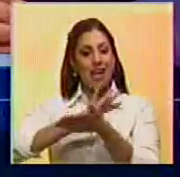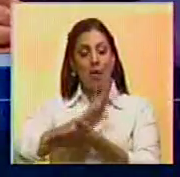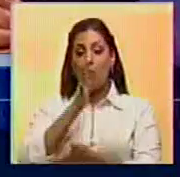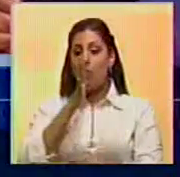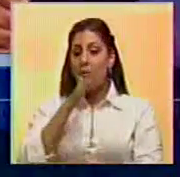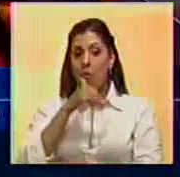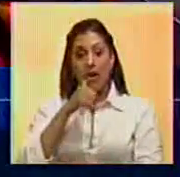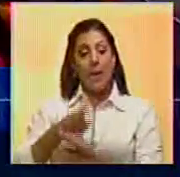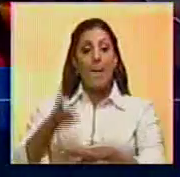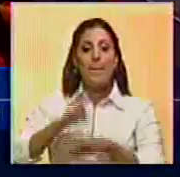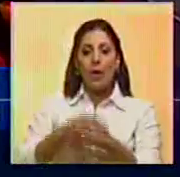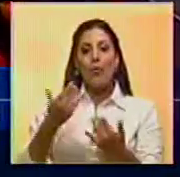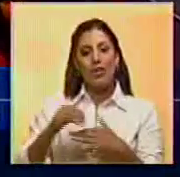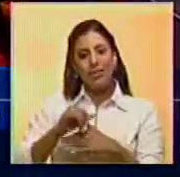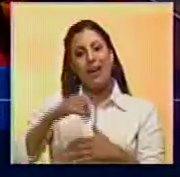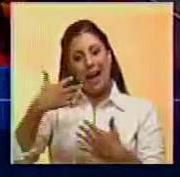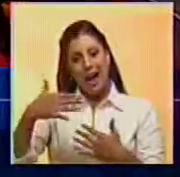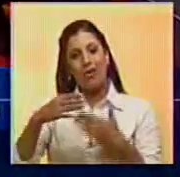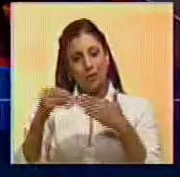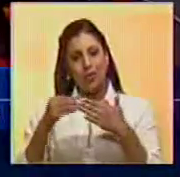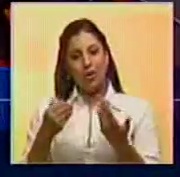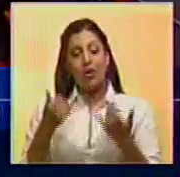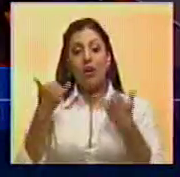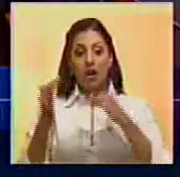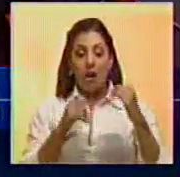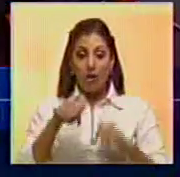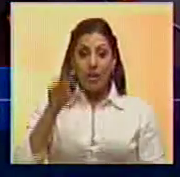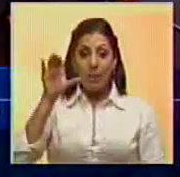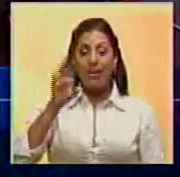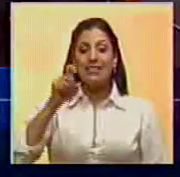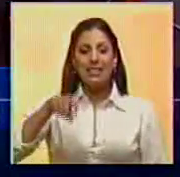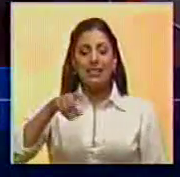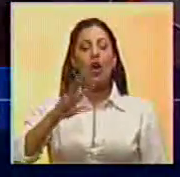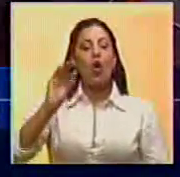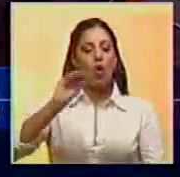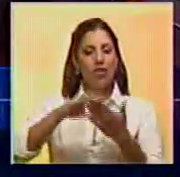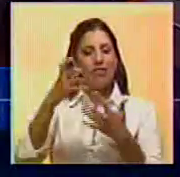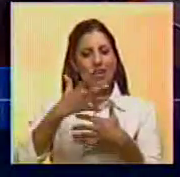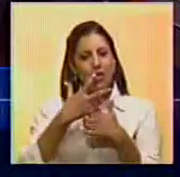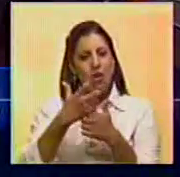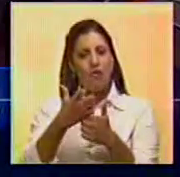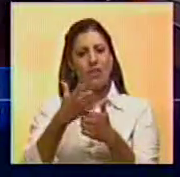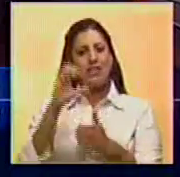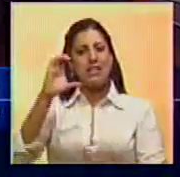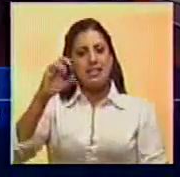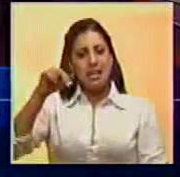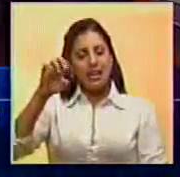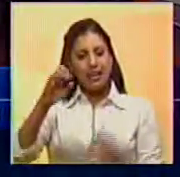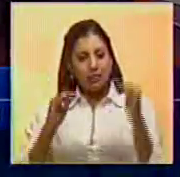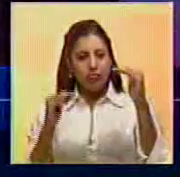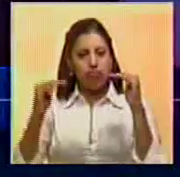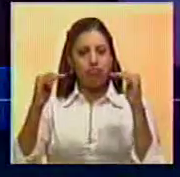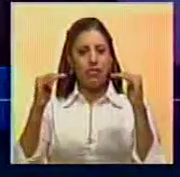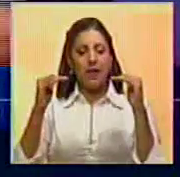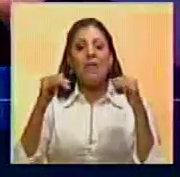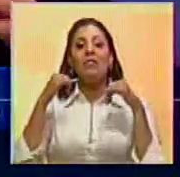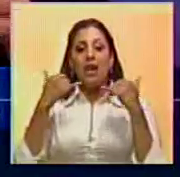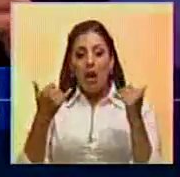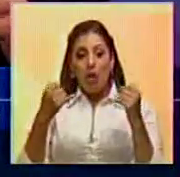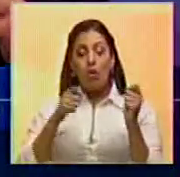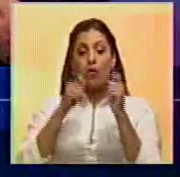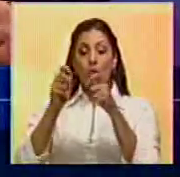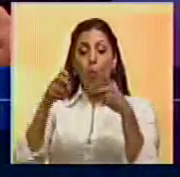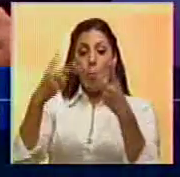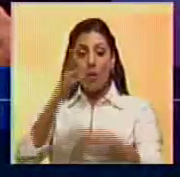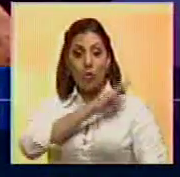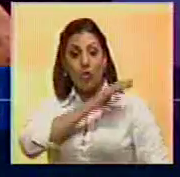escasean mucho más. Por otra parte, señaló que el país necesita volver a confiar en un CNE imparcial y expresó que la designación